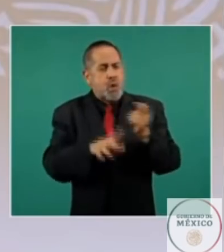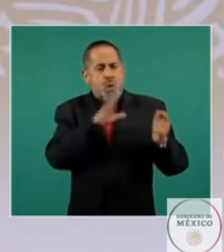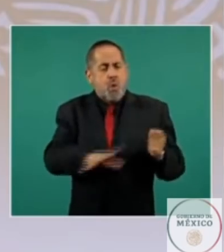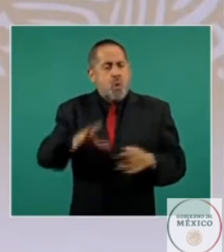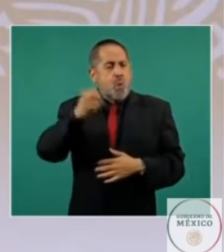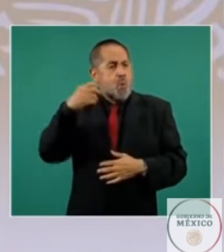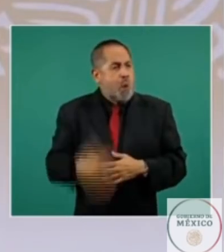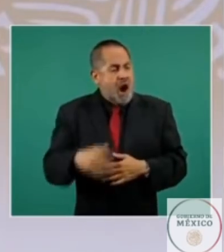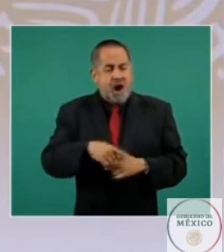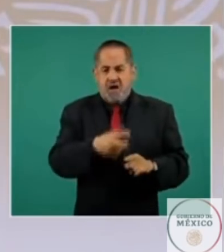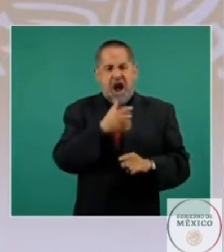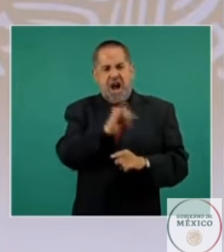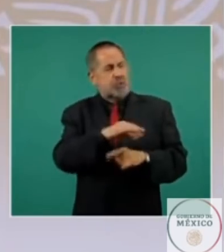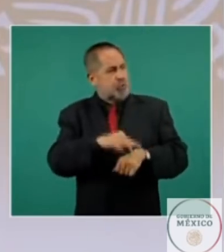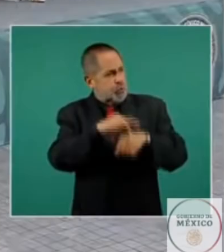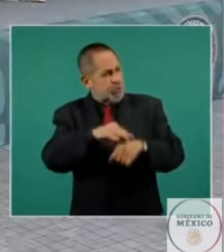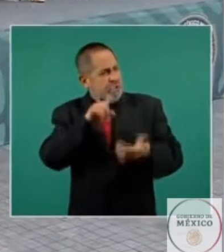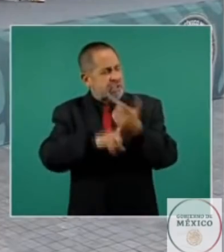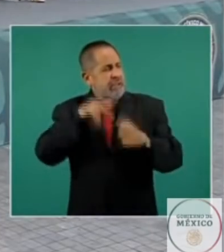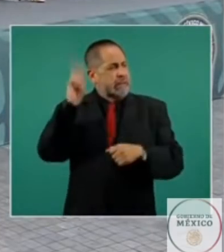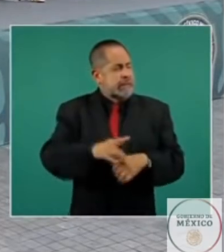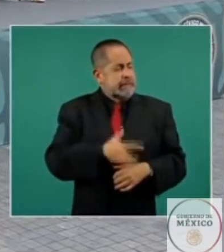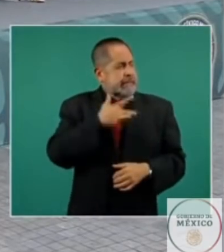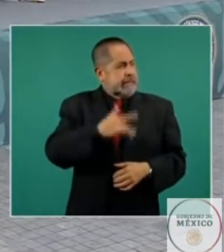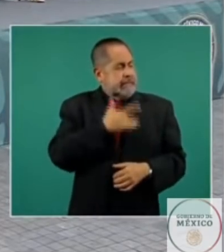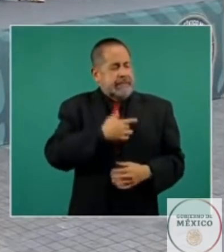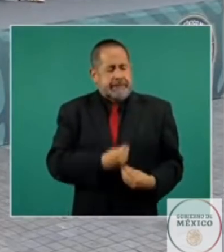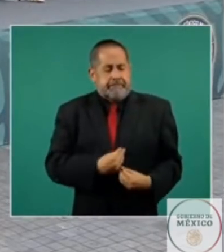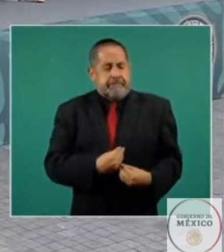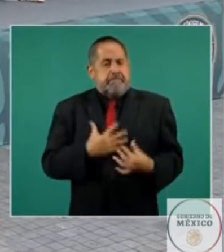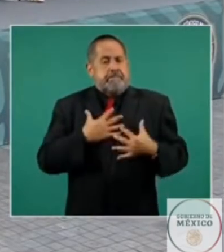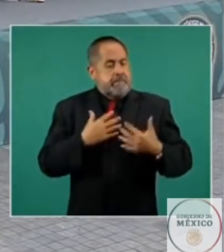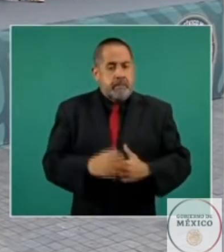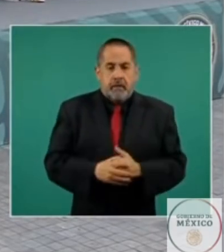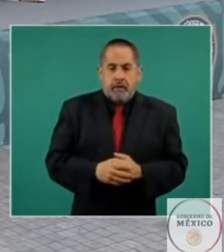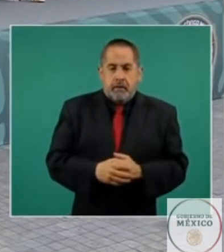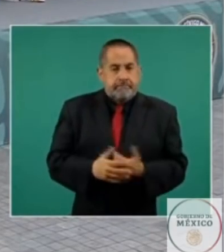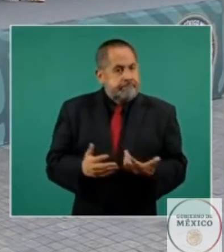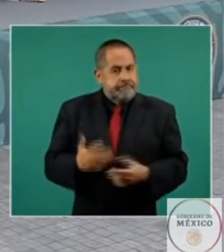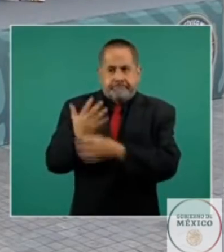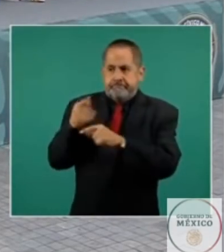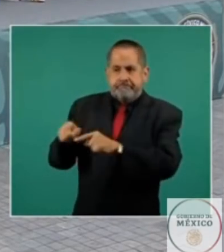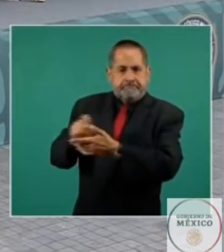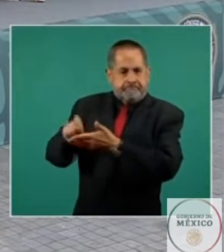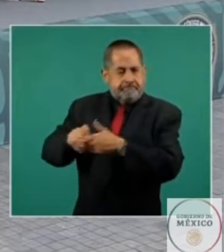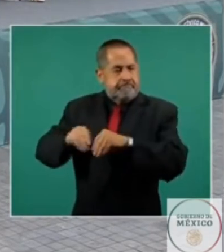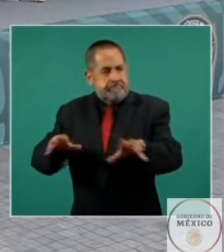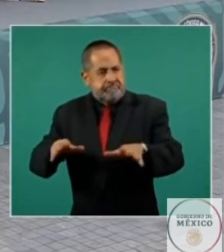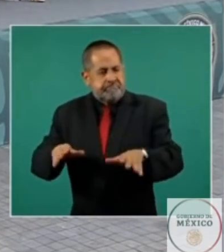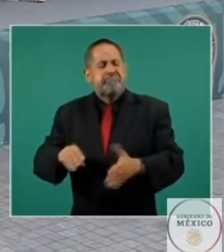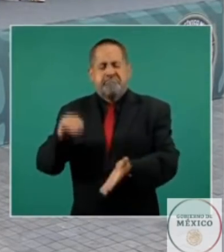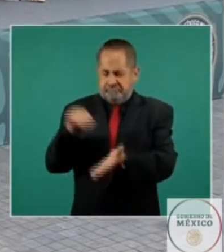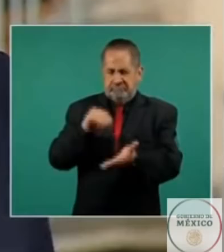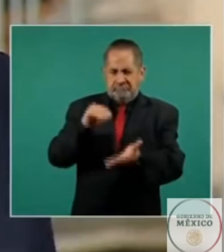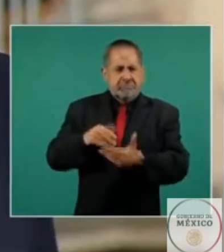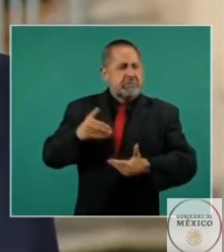el orden de lo real y el sentimiento romántico desde aquellas palabras hasta hoy no ha dejado de crecer